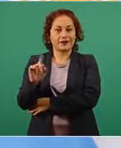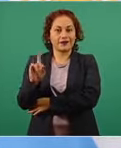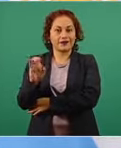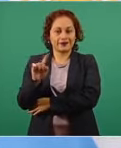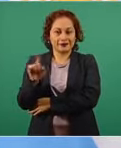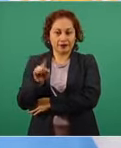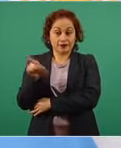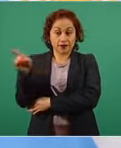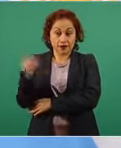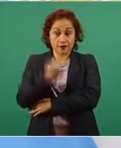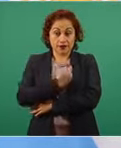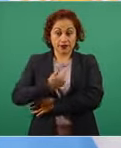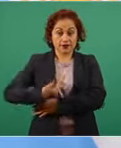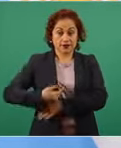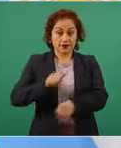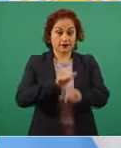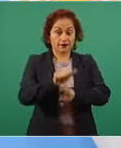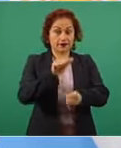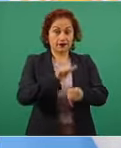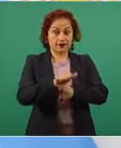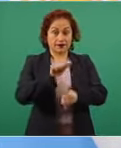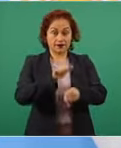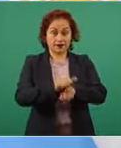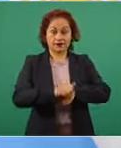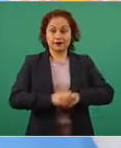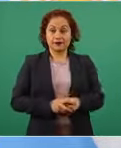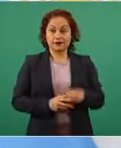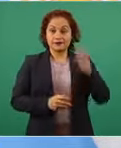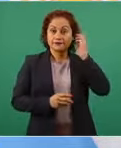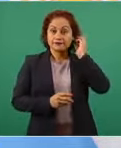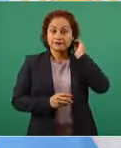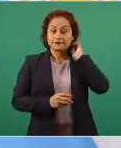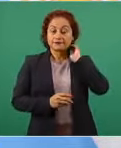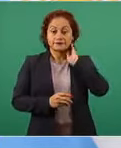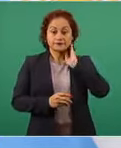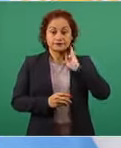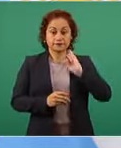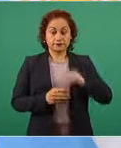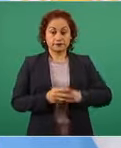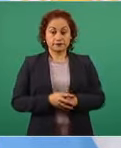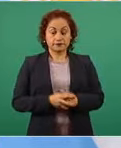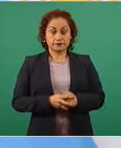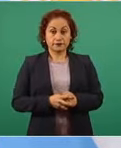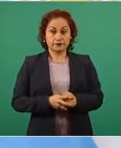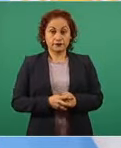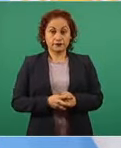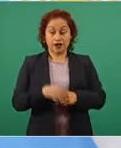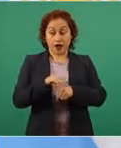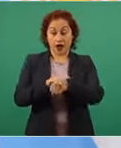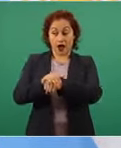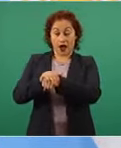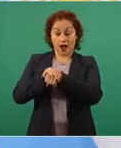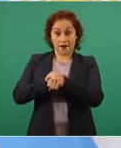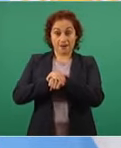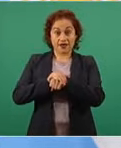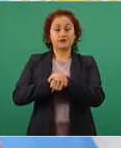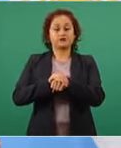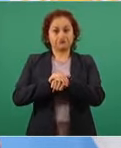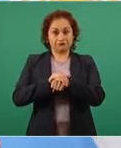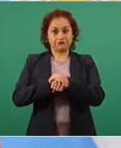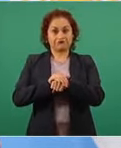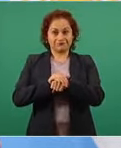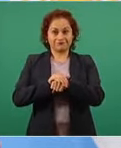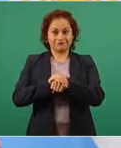amigo nuestro, representante